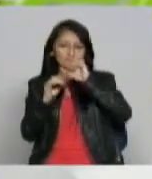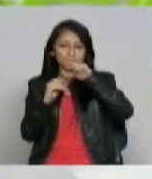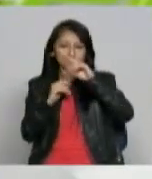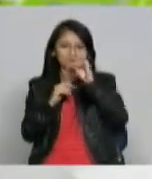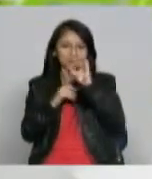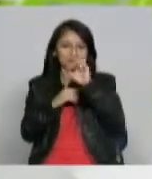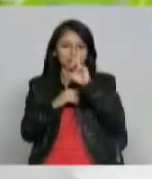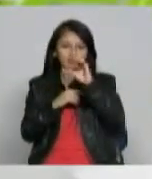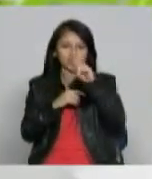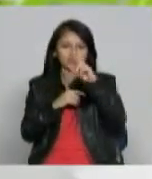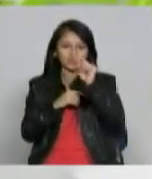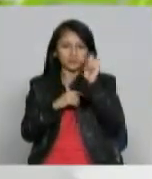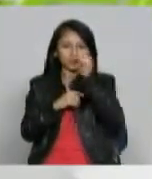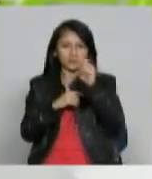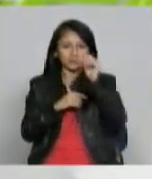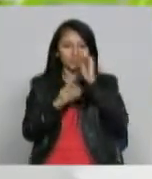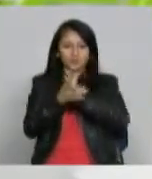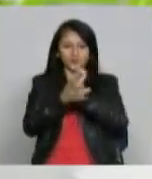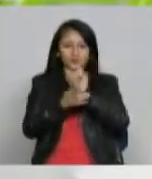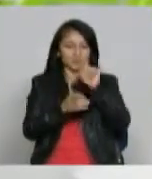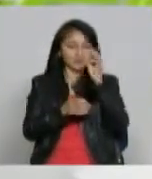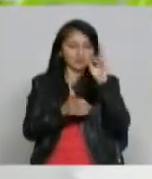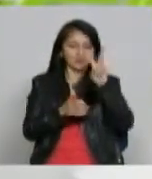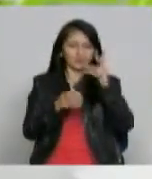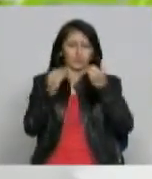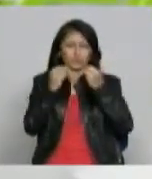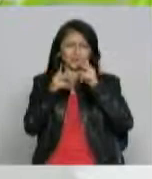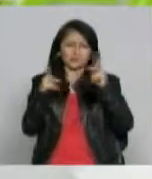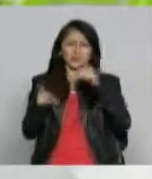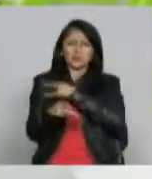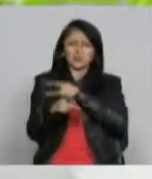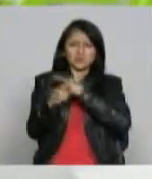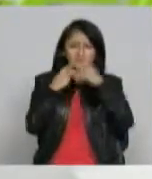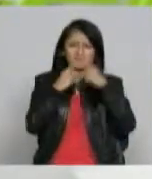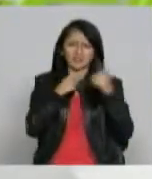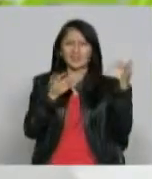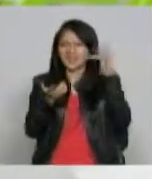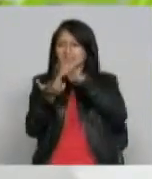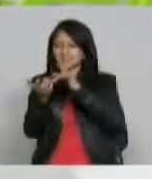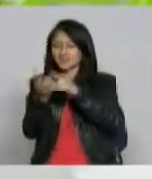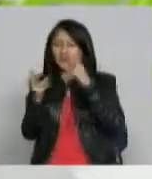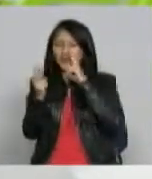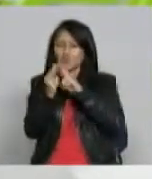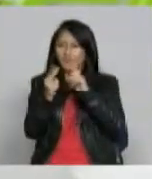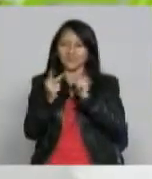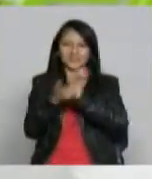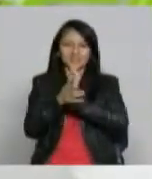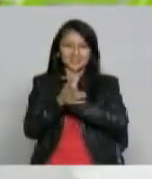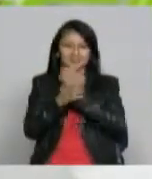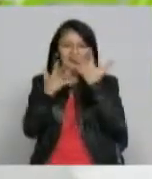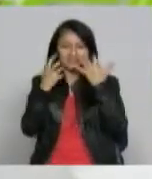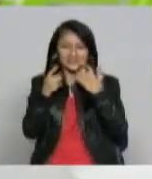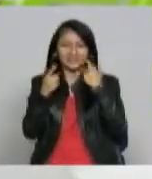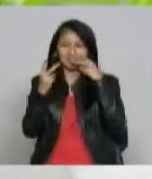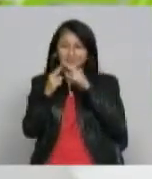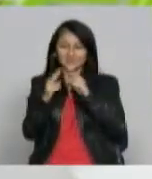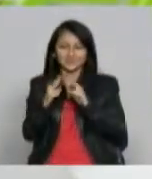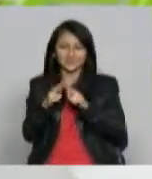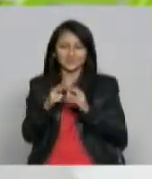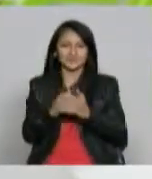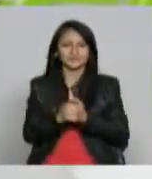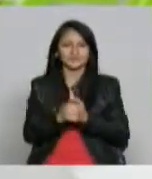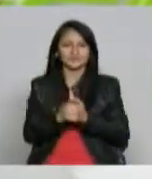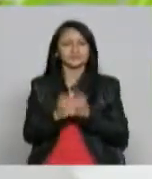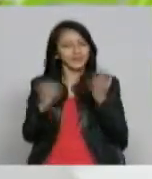.tv ustedes ahí hacen la solicitud como lo han hecho muchas de las universidades de los colegios que quieren venir a conocer el canal yo siempre les he dicho no